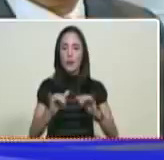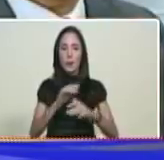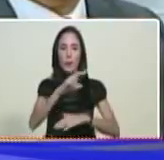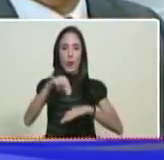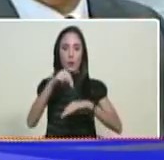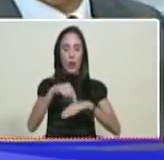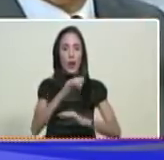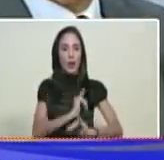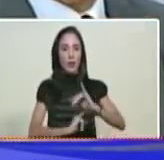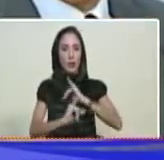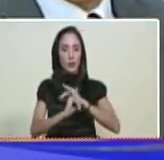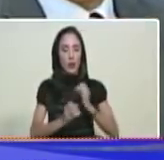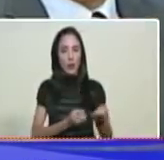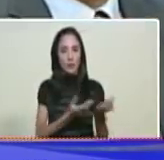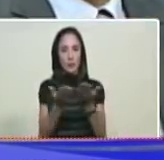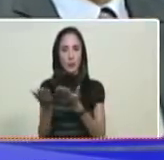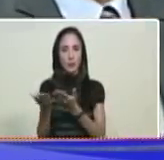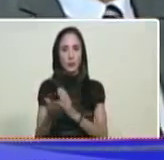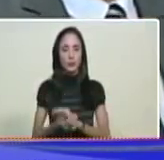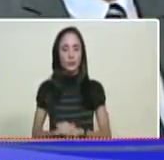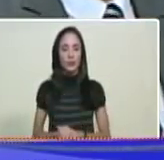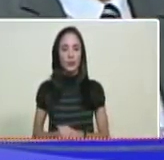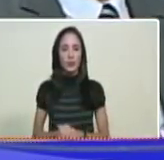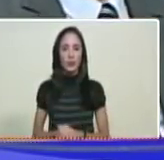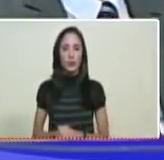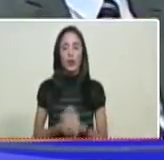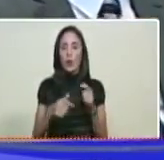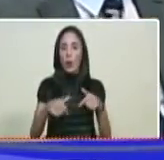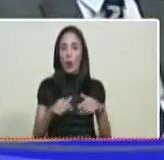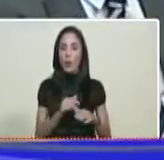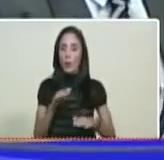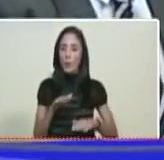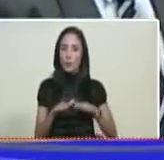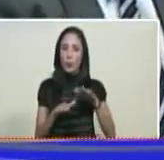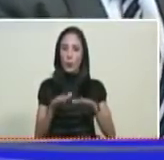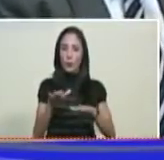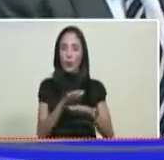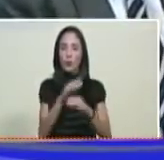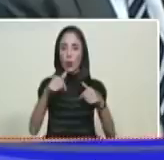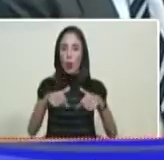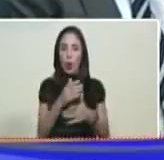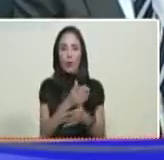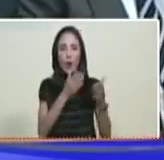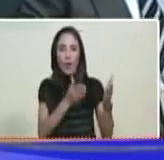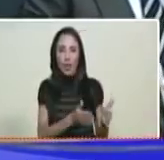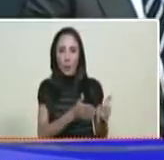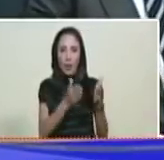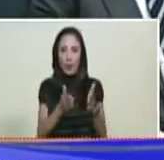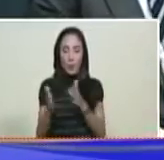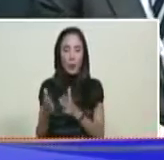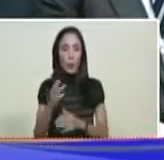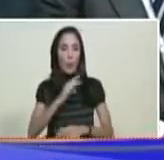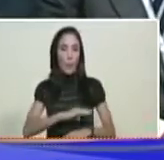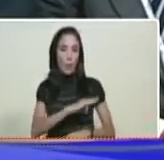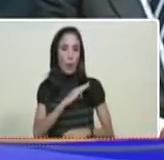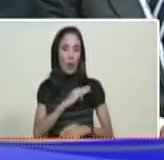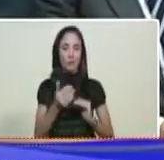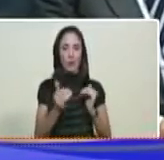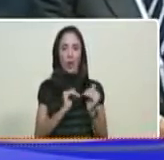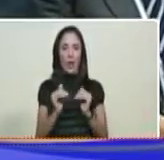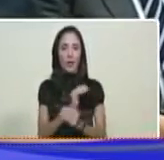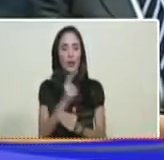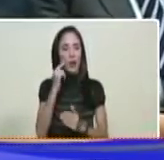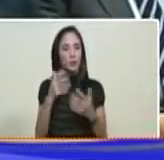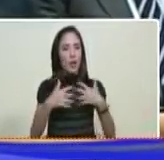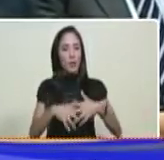e internacionales. Quienes están hoy dando este paso, esta etapa con mucha moral, las empresas que